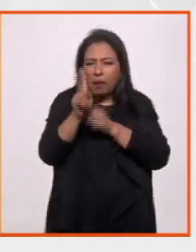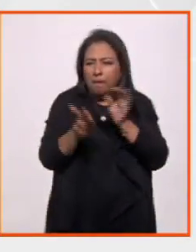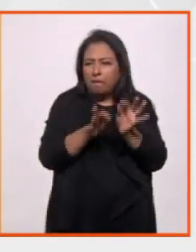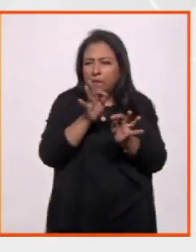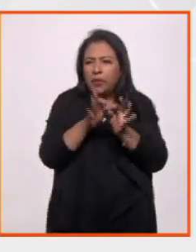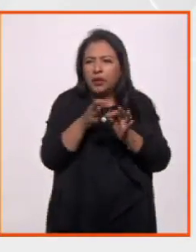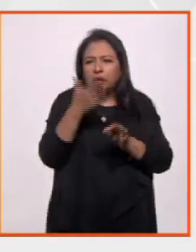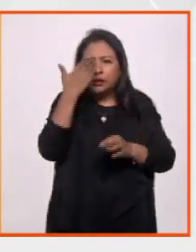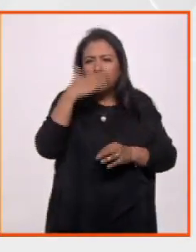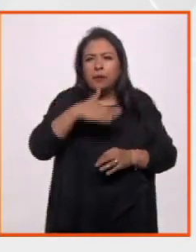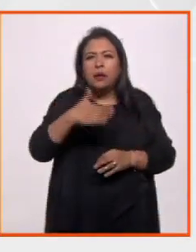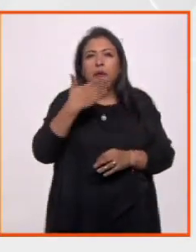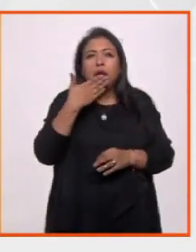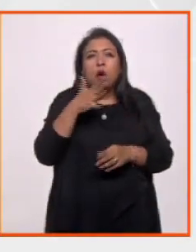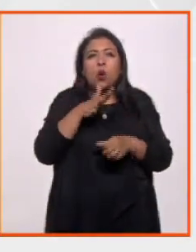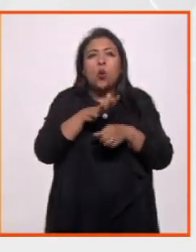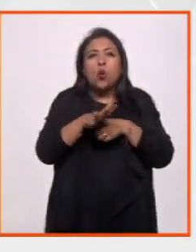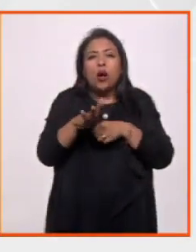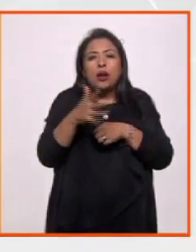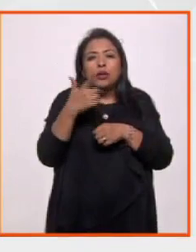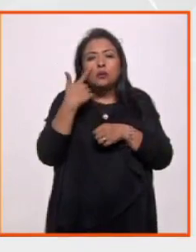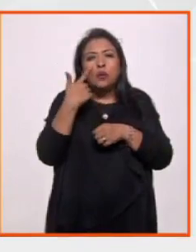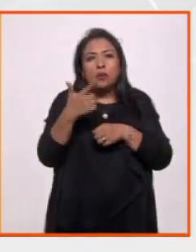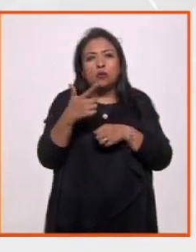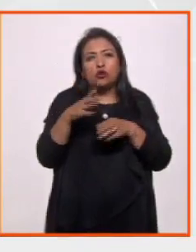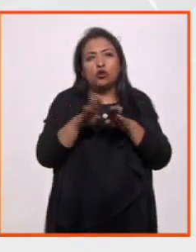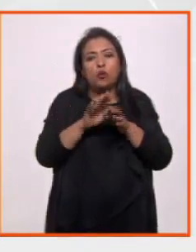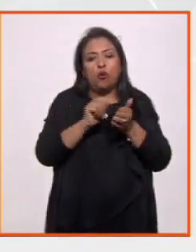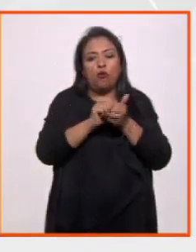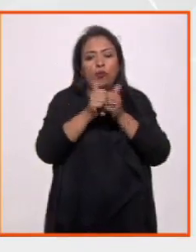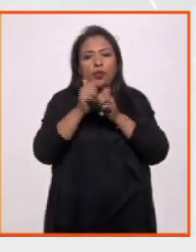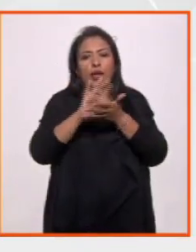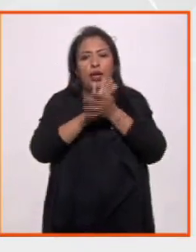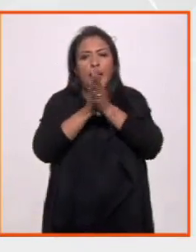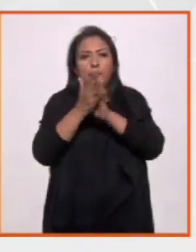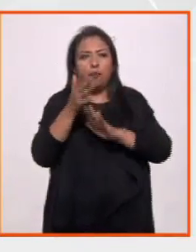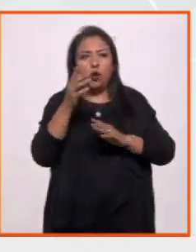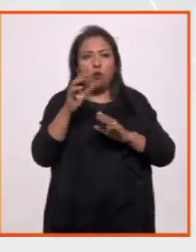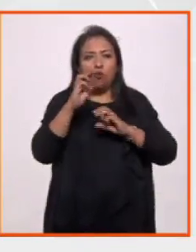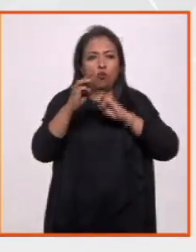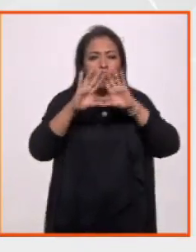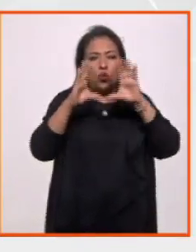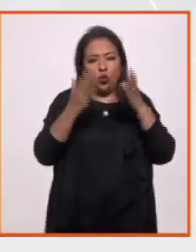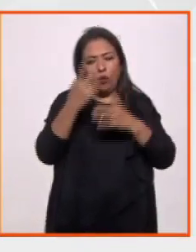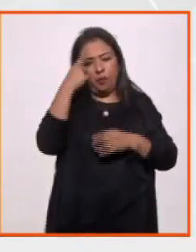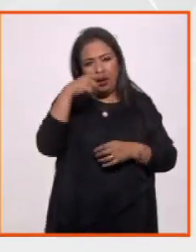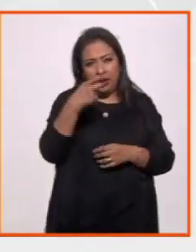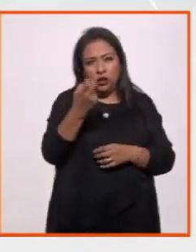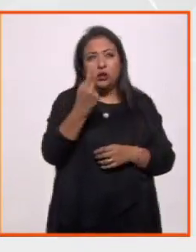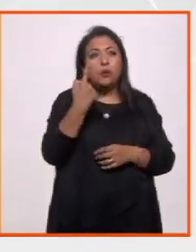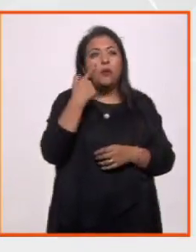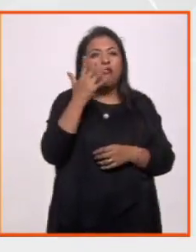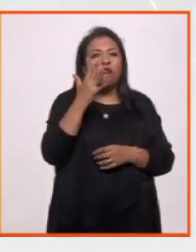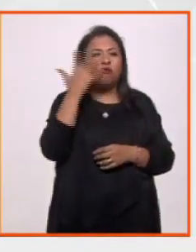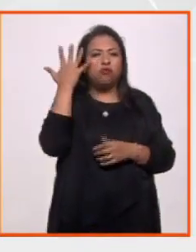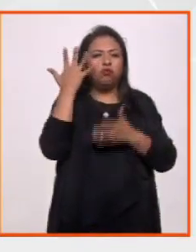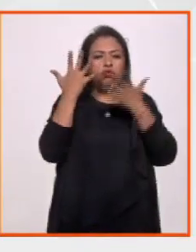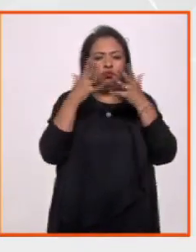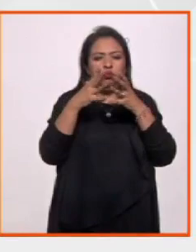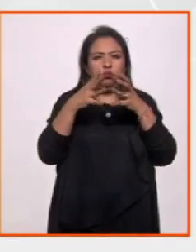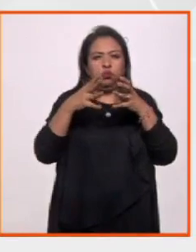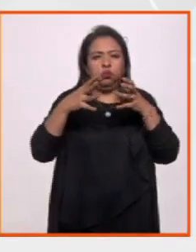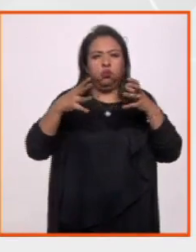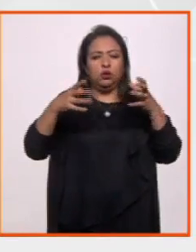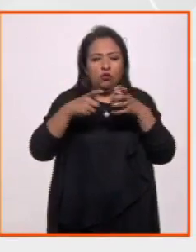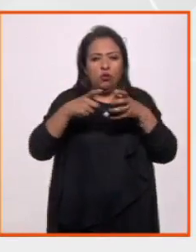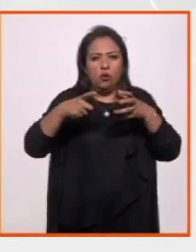exactitud qué parámetros tiene el modelo de la evolución del universo. Para eso hay que medir, por ejemplo, la velocidad con la que se está expandiendo